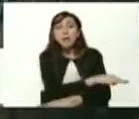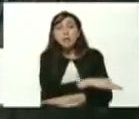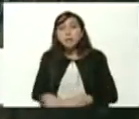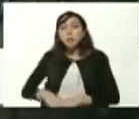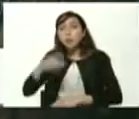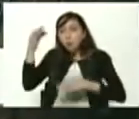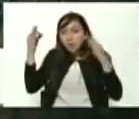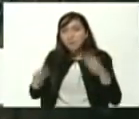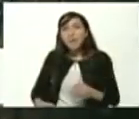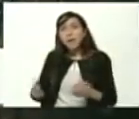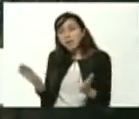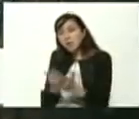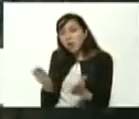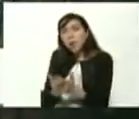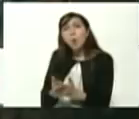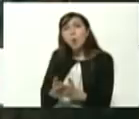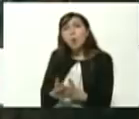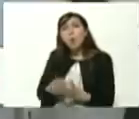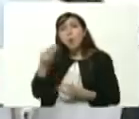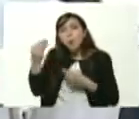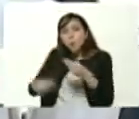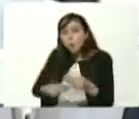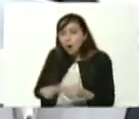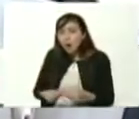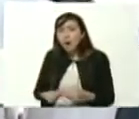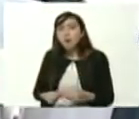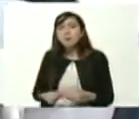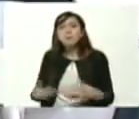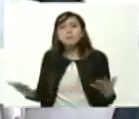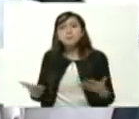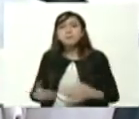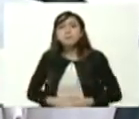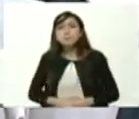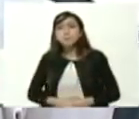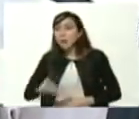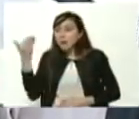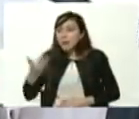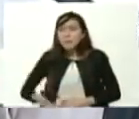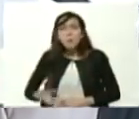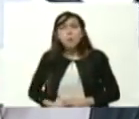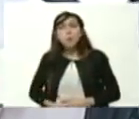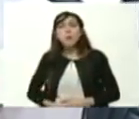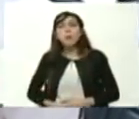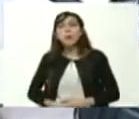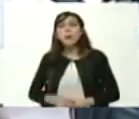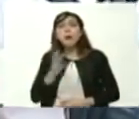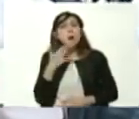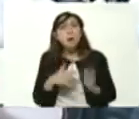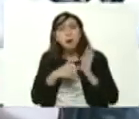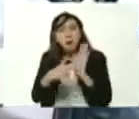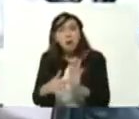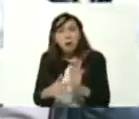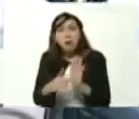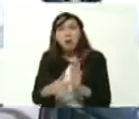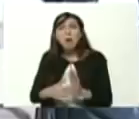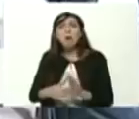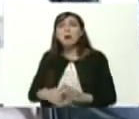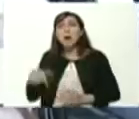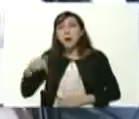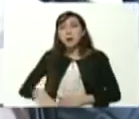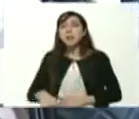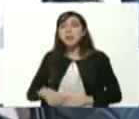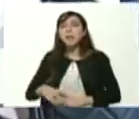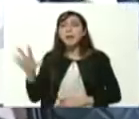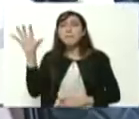a ser garante de muchos arquitectos en nuestra patria